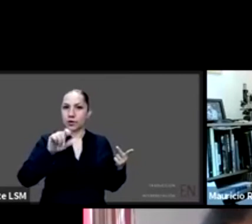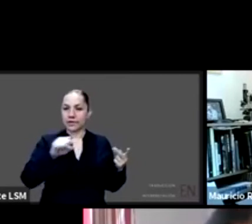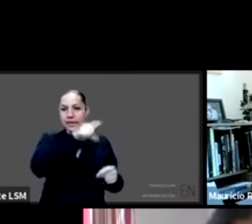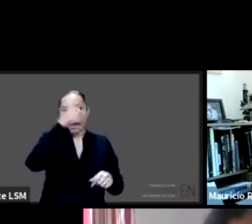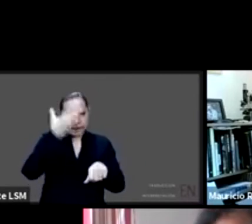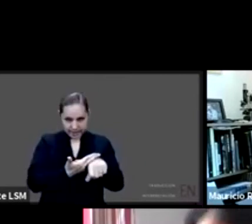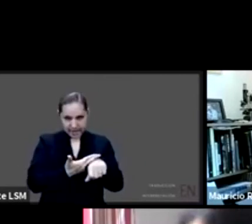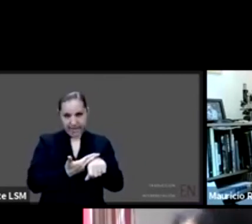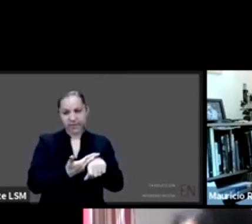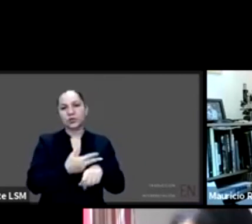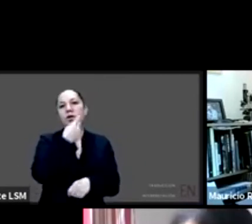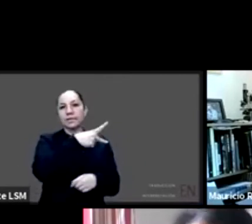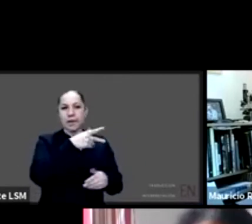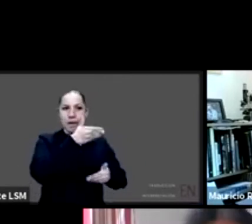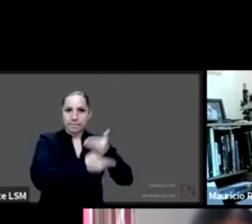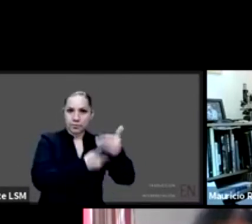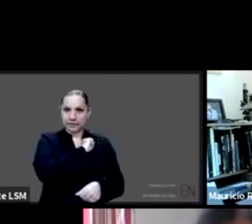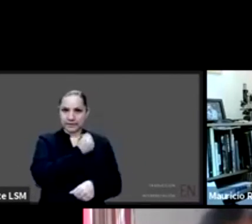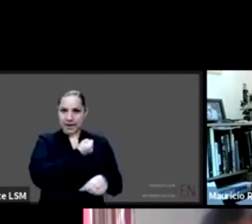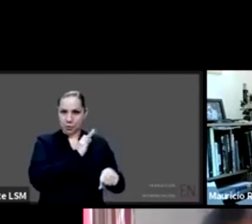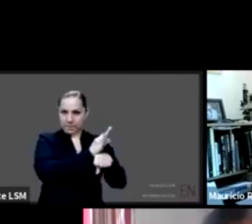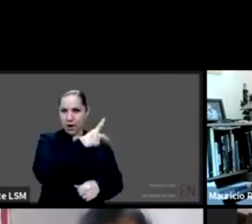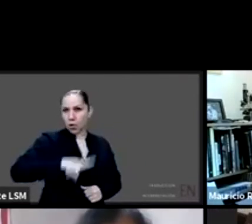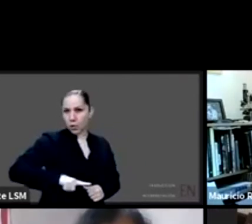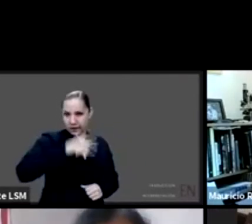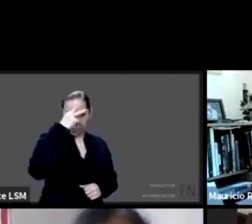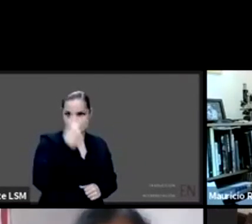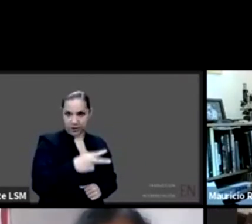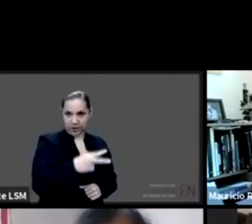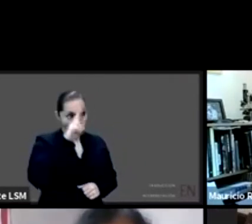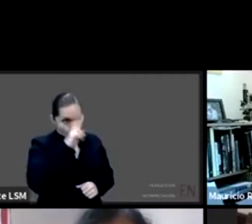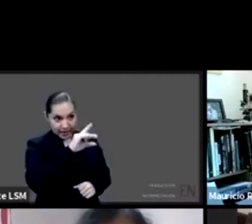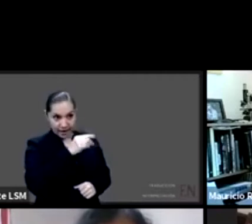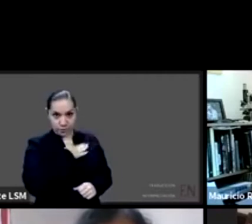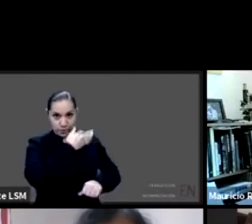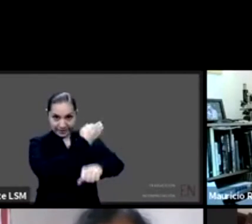promoción de la salud del gobierno de México. Muchas gracias por acompañarnos. Ricardo, buenas tardes.